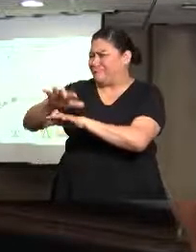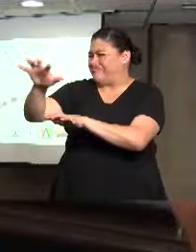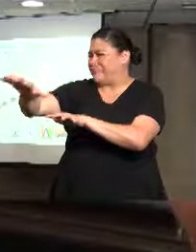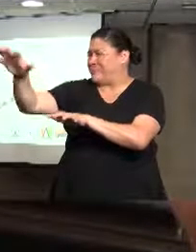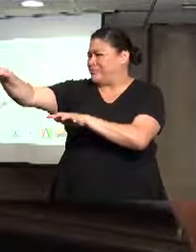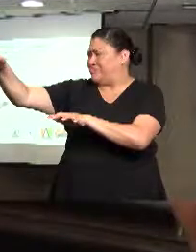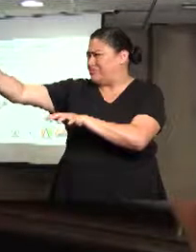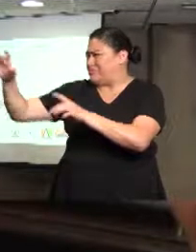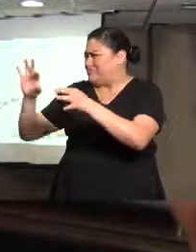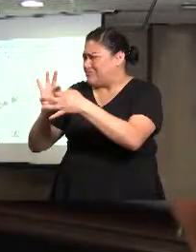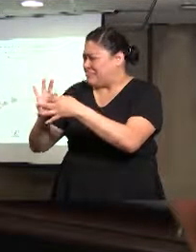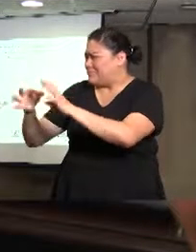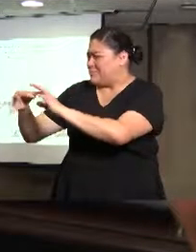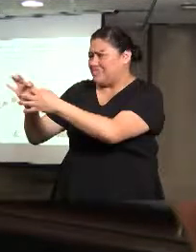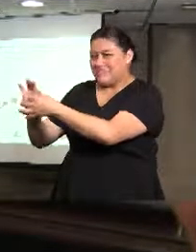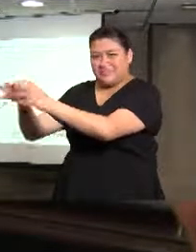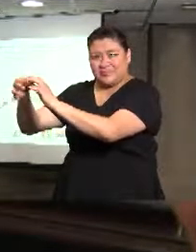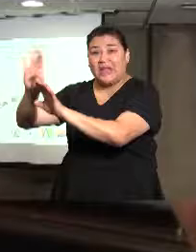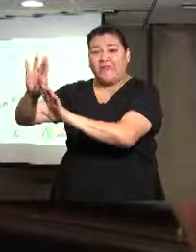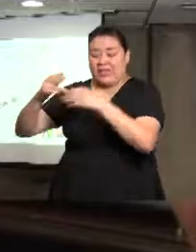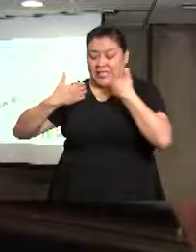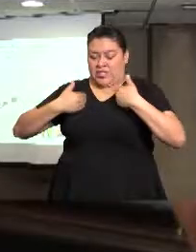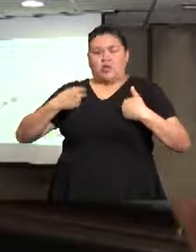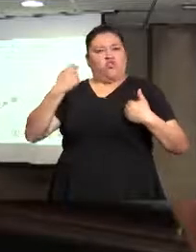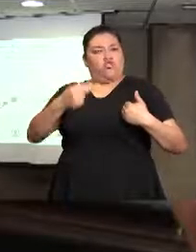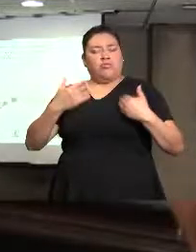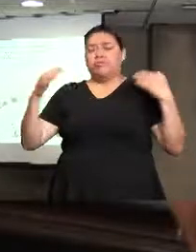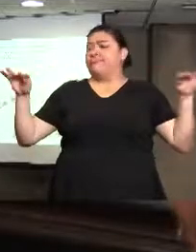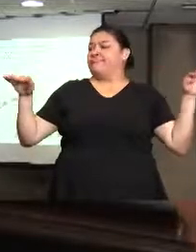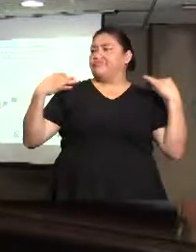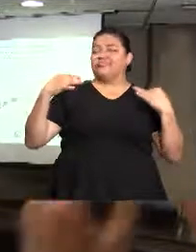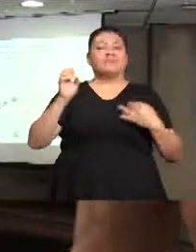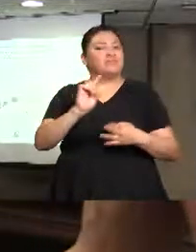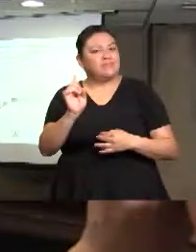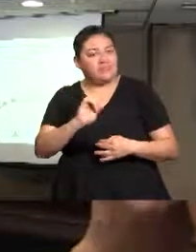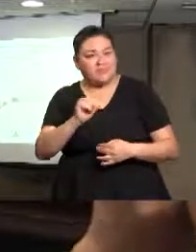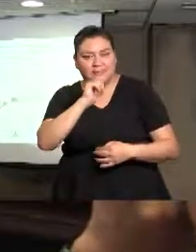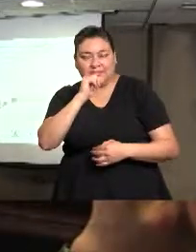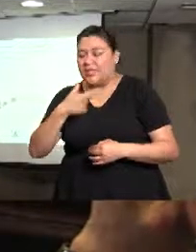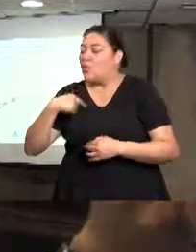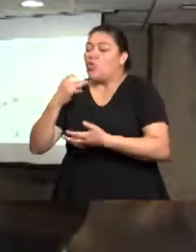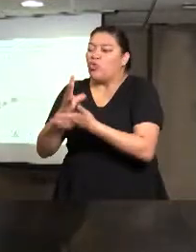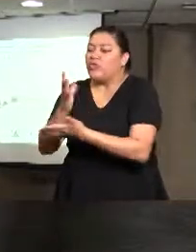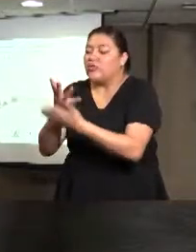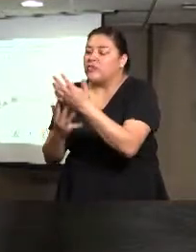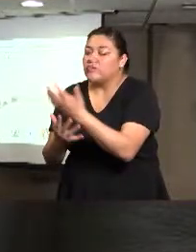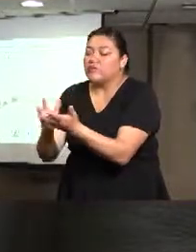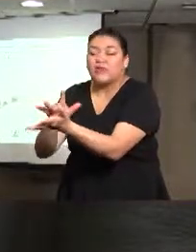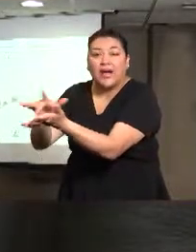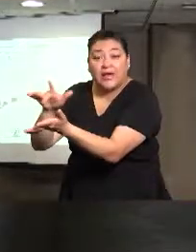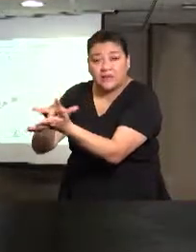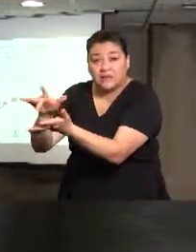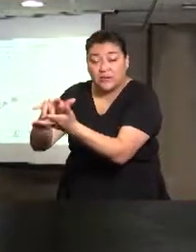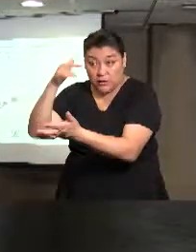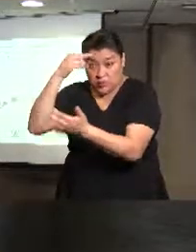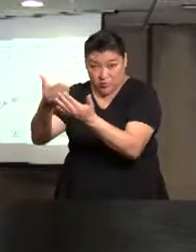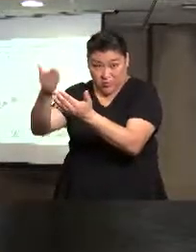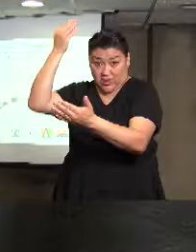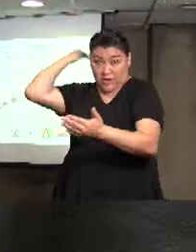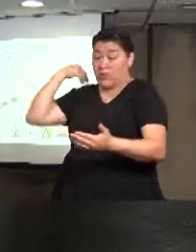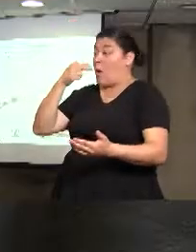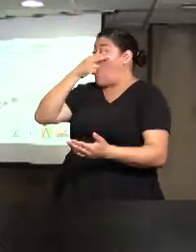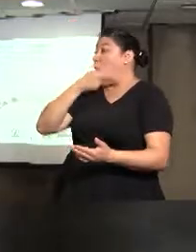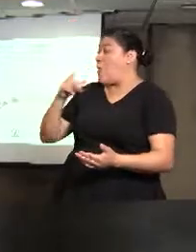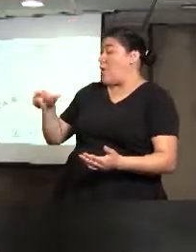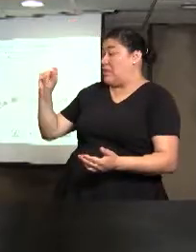todos a veces quitándonos nuestro nombre porque como un gran hombre dijo una vez, dijo es increíble lo que puedes hacer cuando